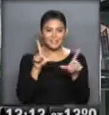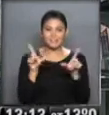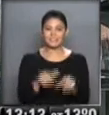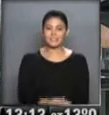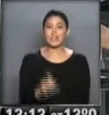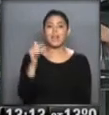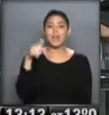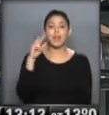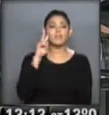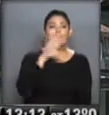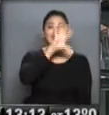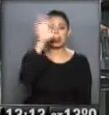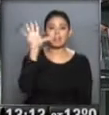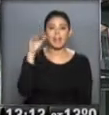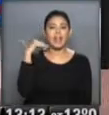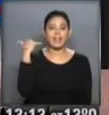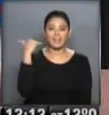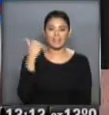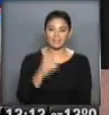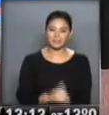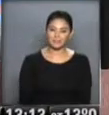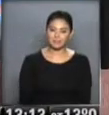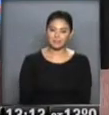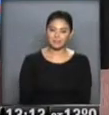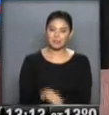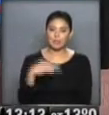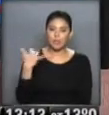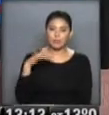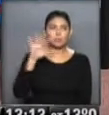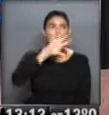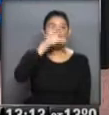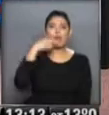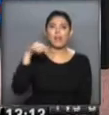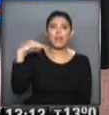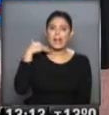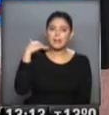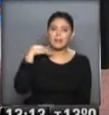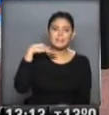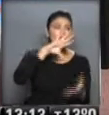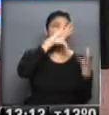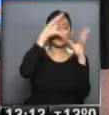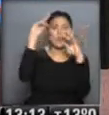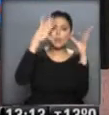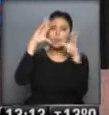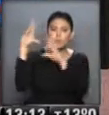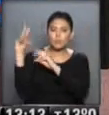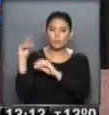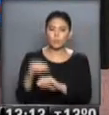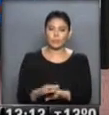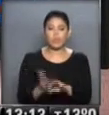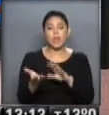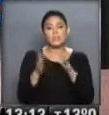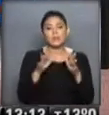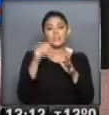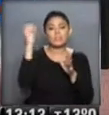Vamos a ver cómo está el tiempo. Con Nadia. Y qué gris que comenzó esta mañana. El cielo totalmente nublado, por momentos